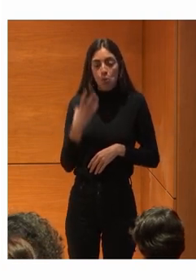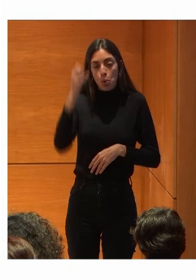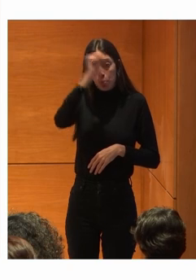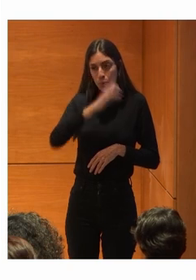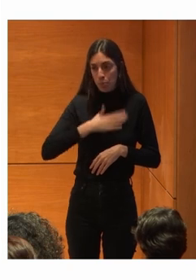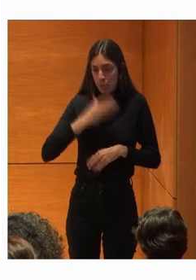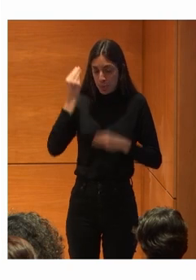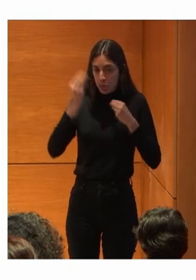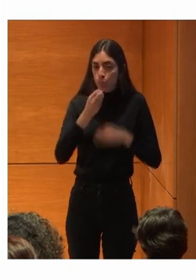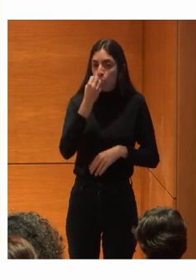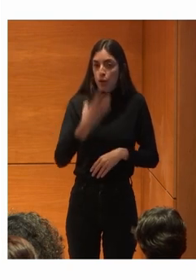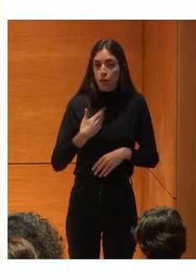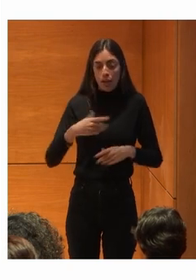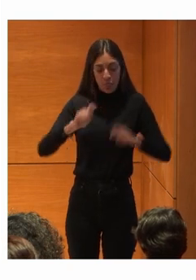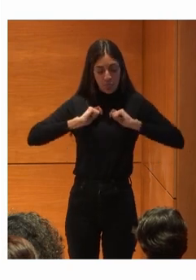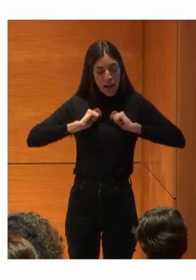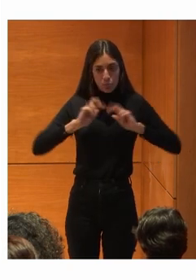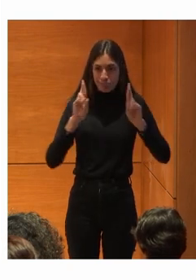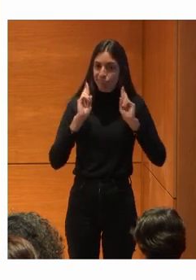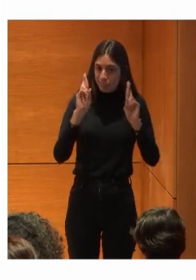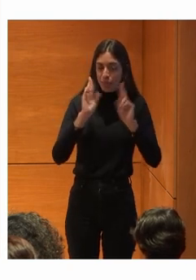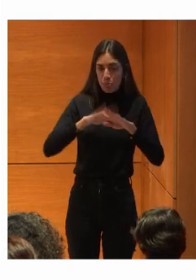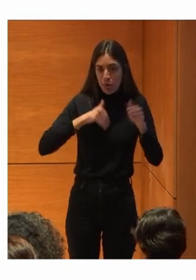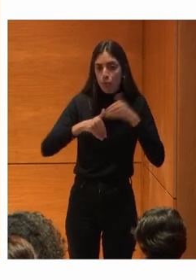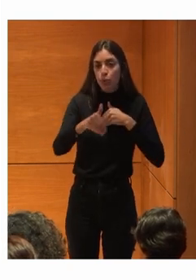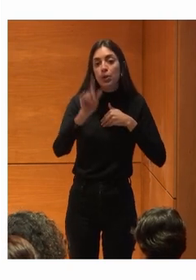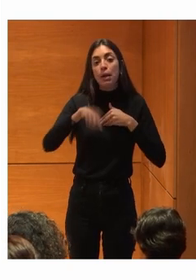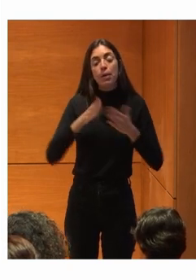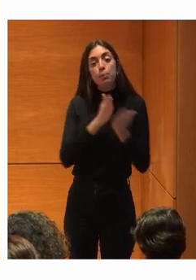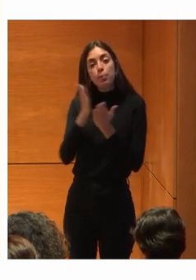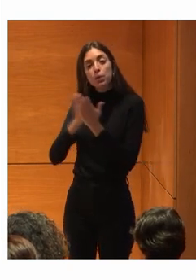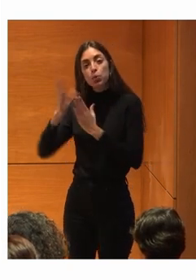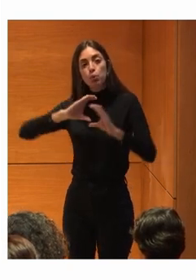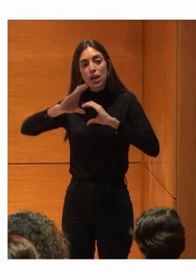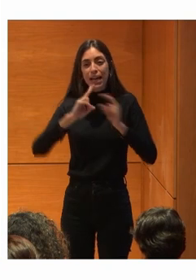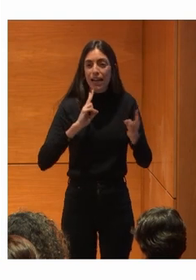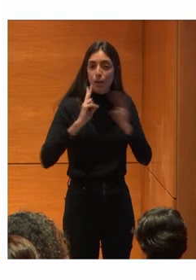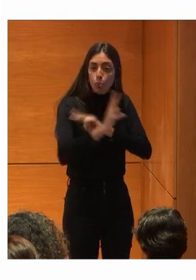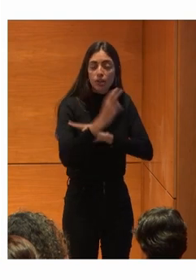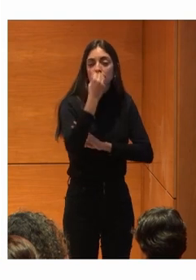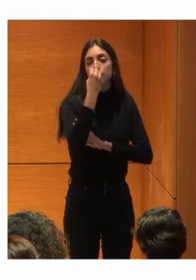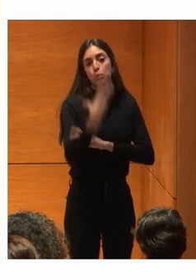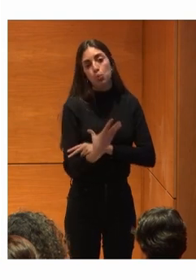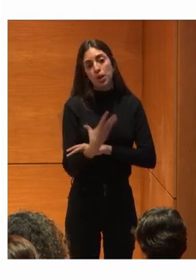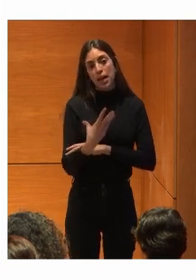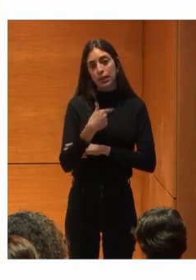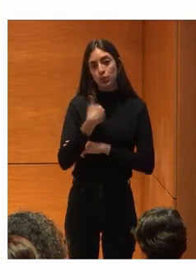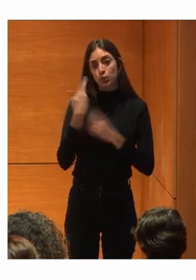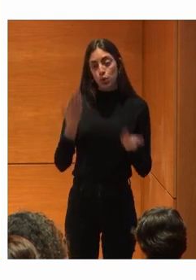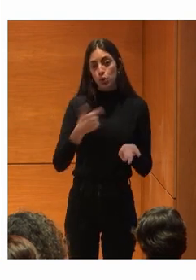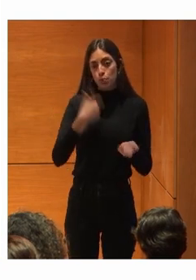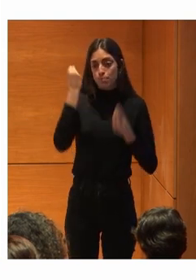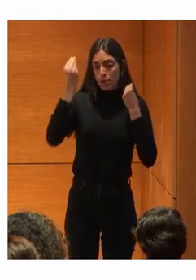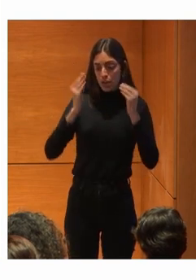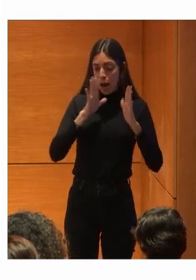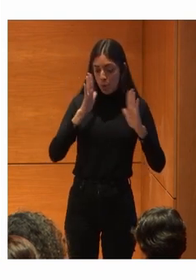nos llena De esperanza Y luego La respuesta De los medios De comunicación También ha sido Muy buena Entonces Yo creo que estamos En un